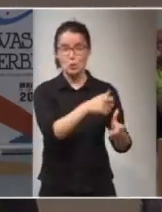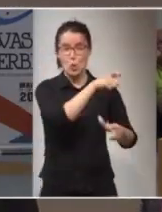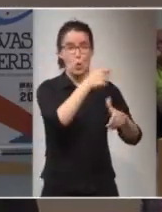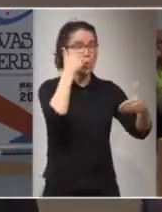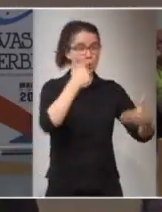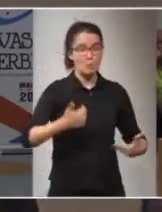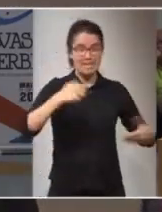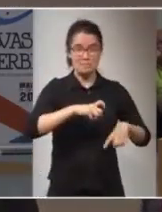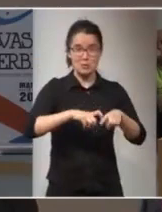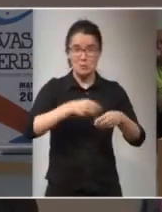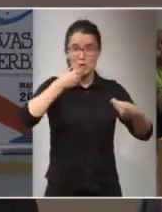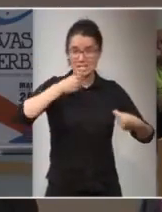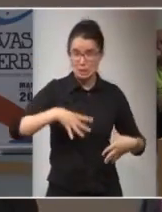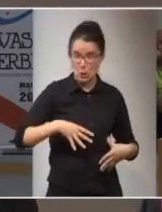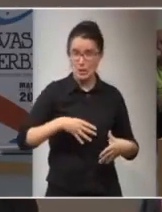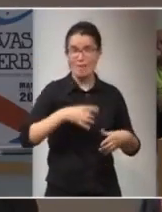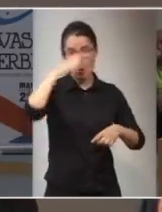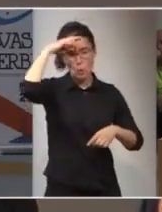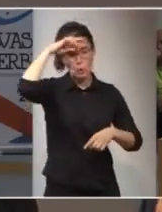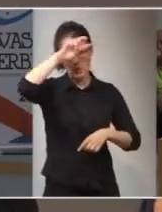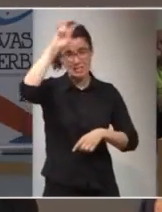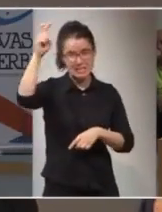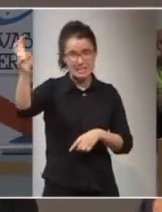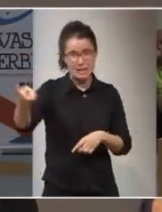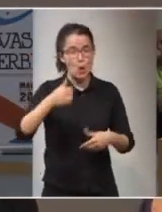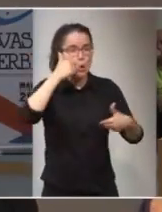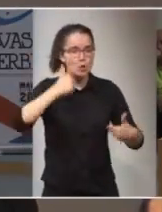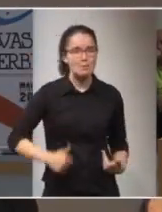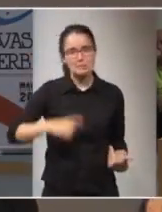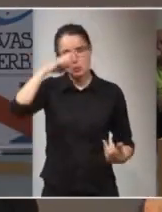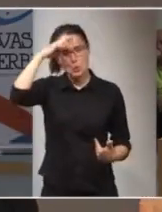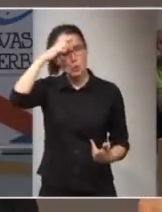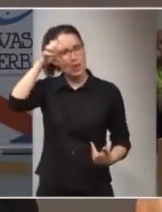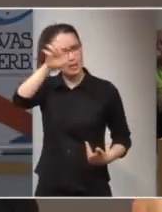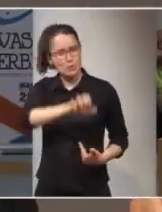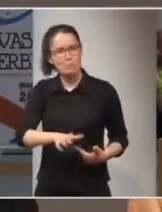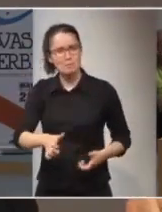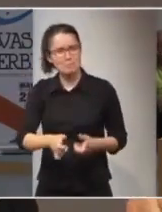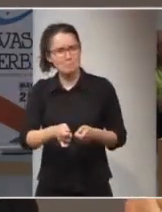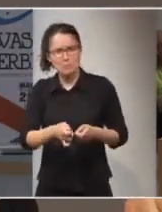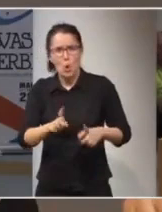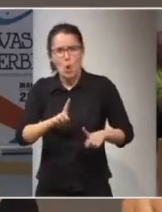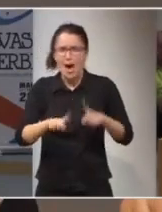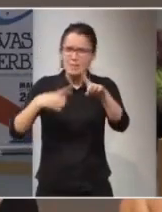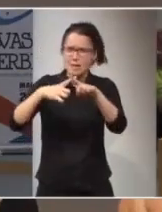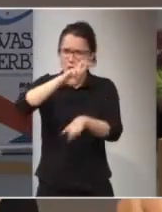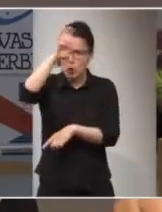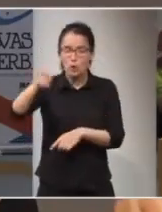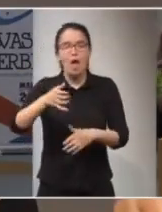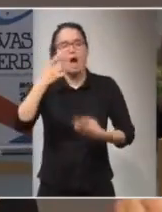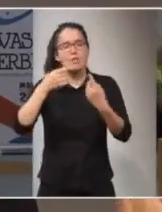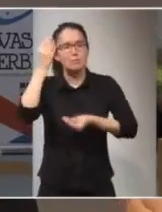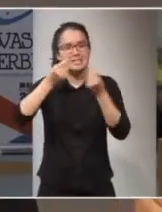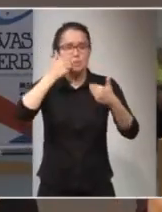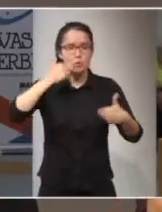históricos de las diferentes culturas, no solamente el humanismo de la cultura occidental, a veces se entiende que humanismo es sinónimo